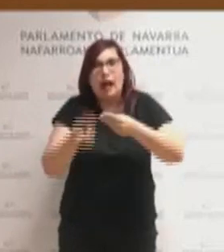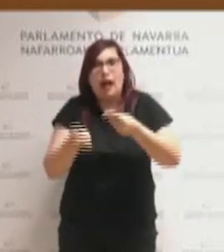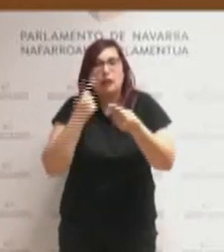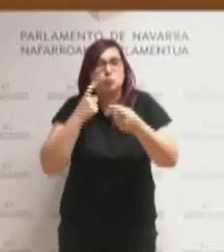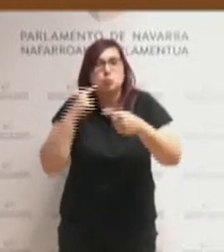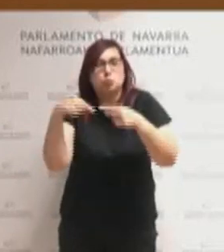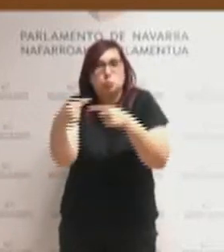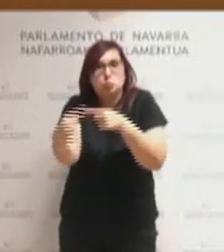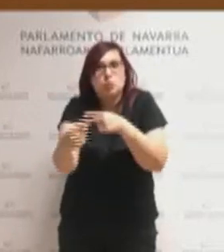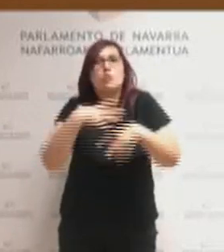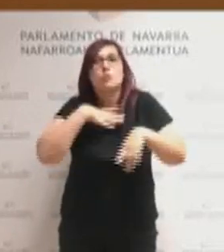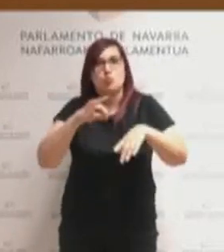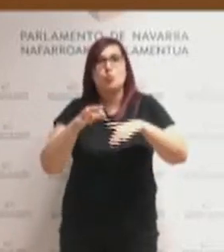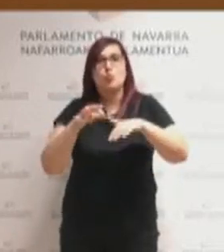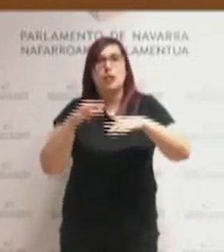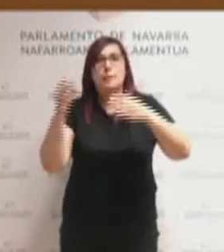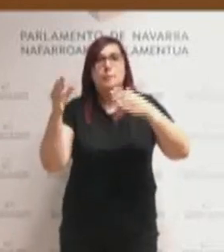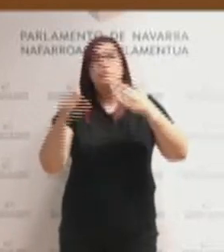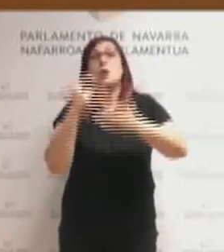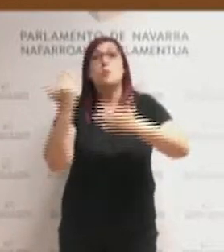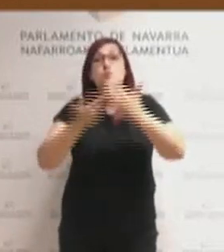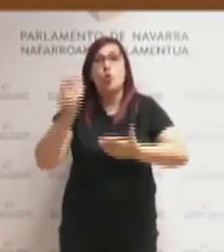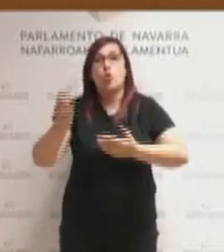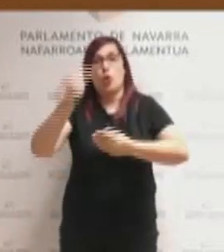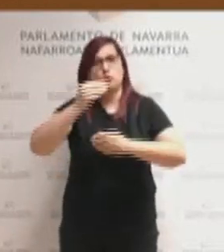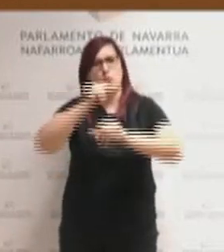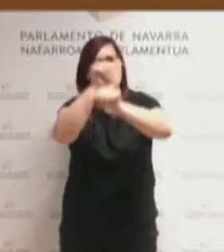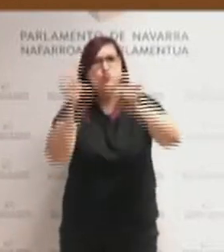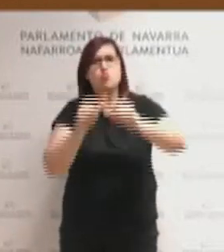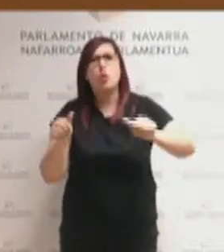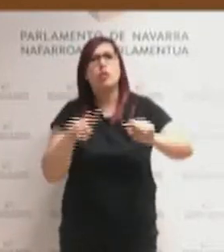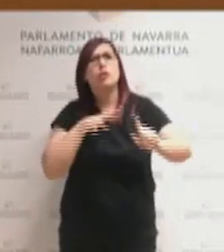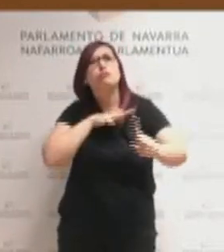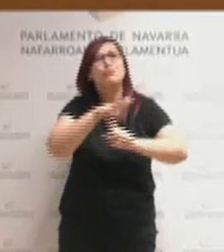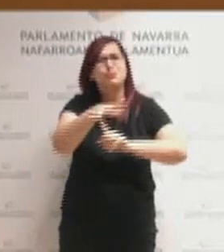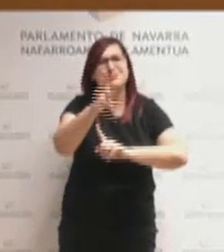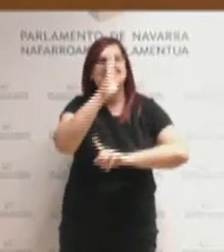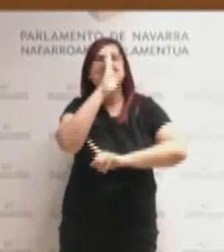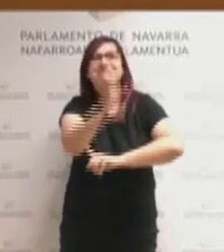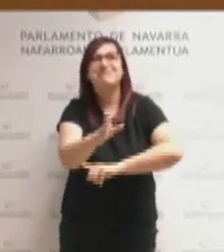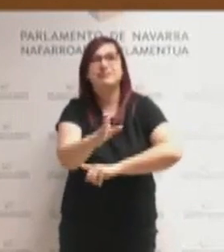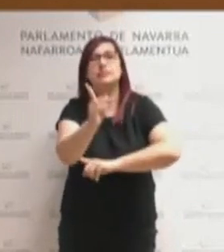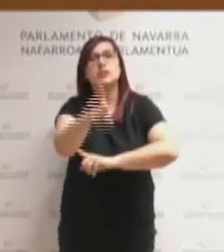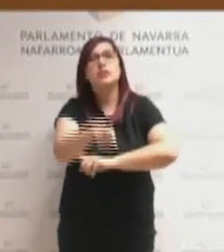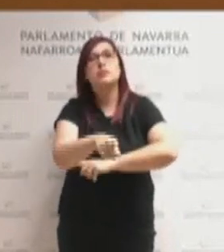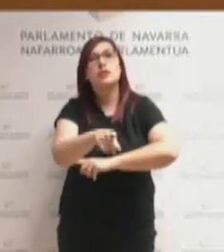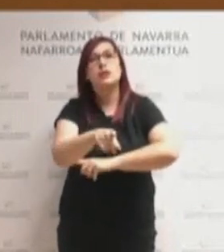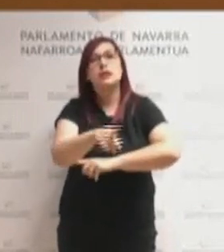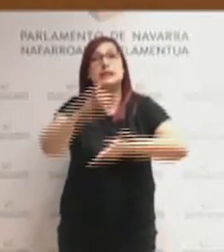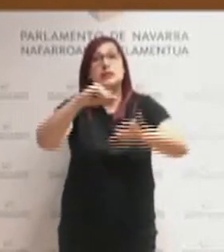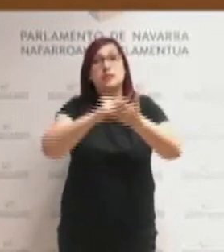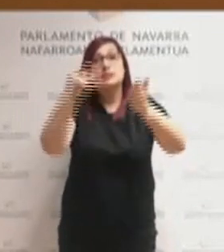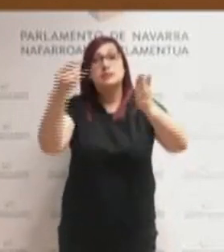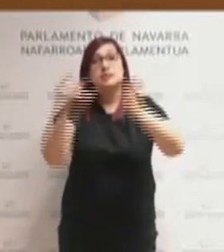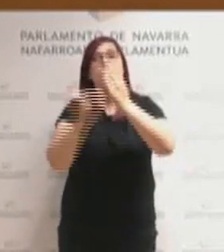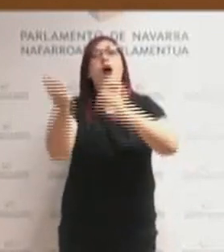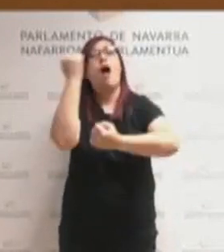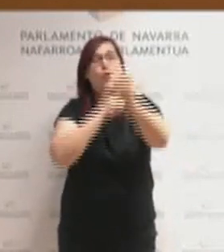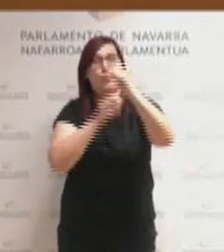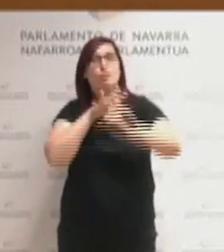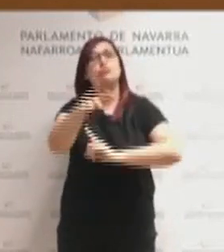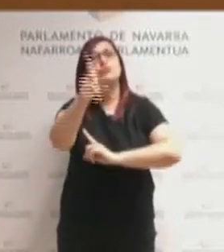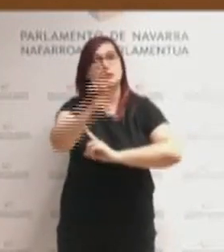sino puede definir modelos de consumo, puede influir directamente en los sistemas económicos.